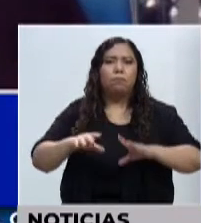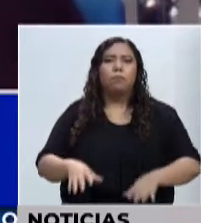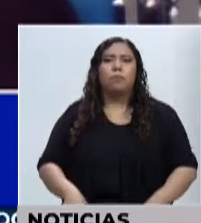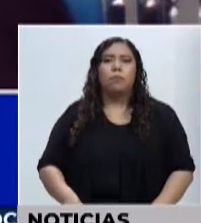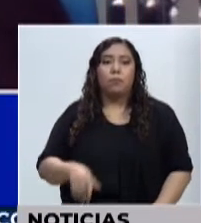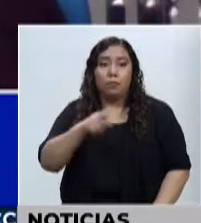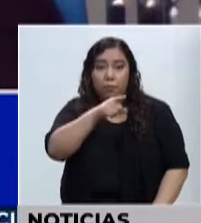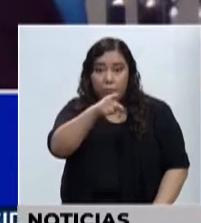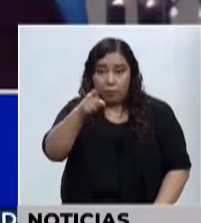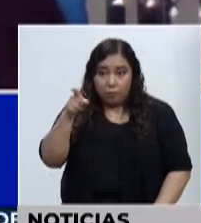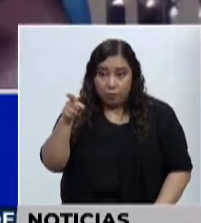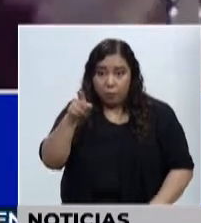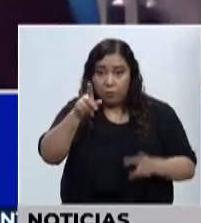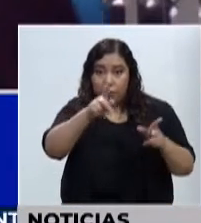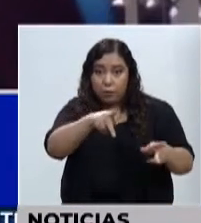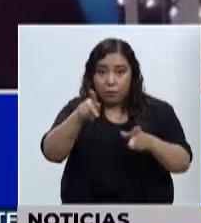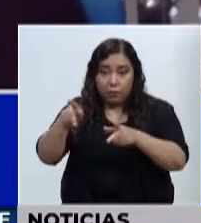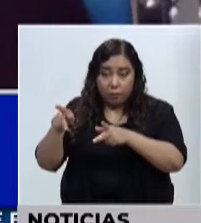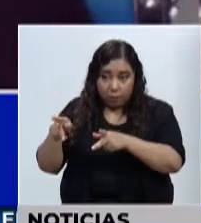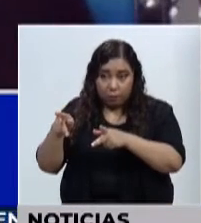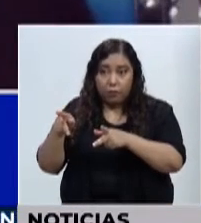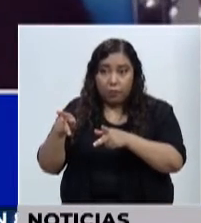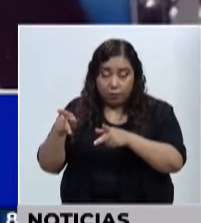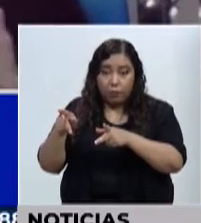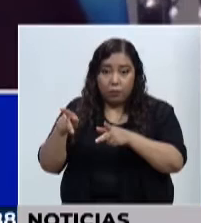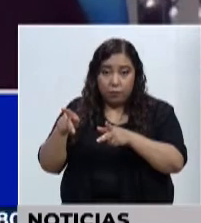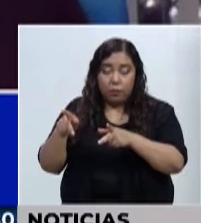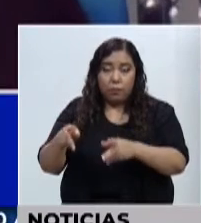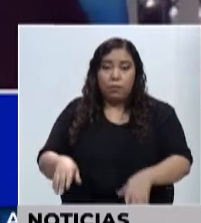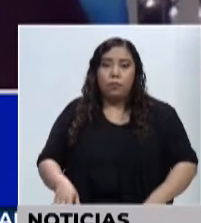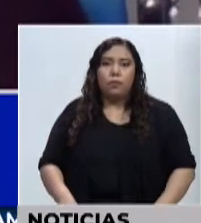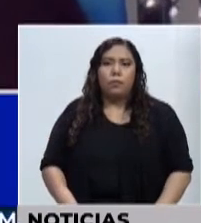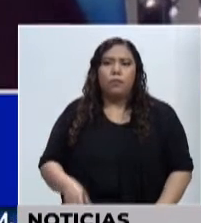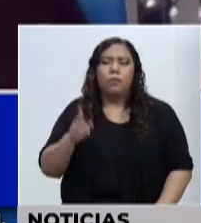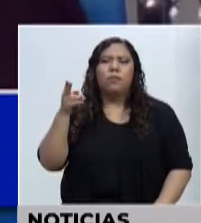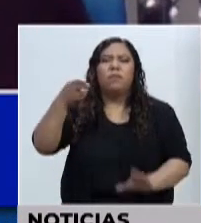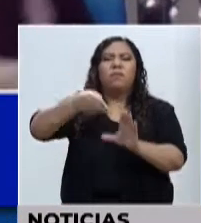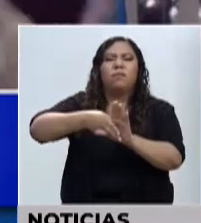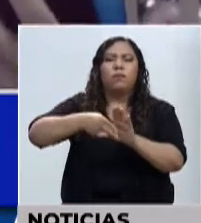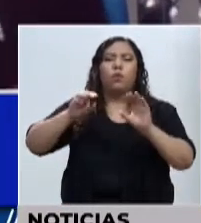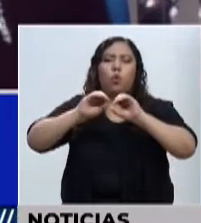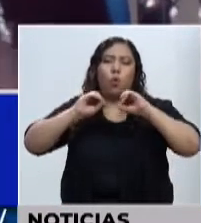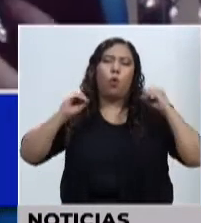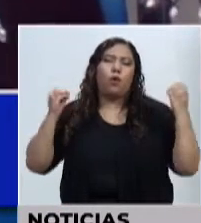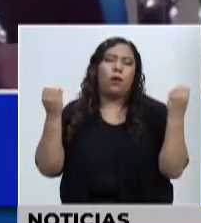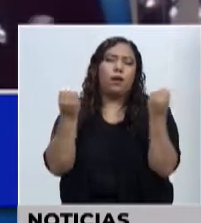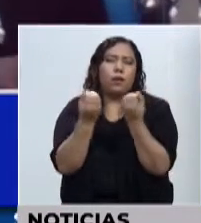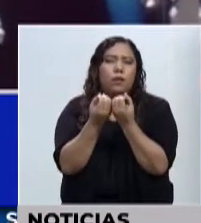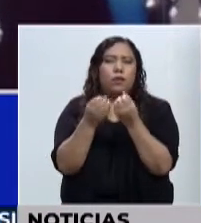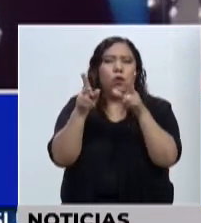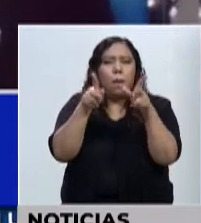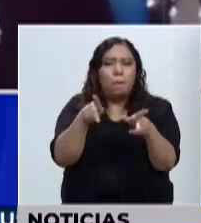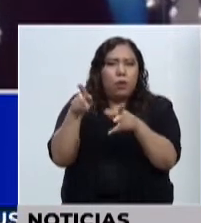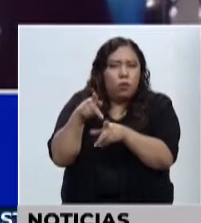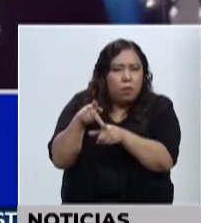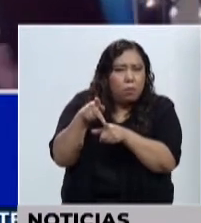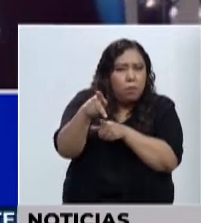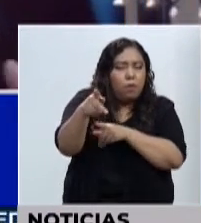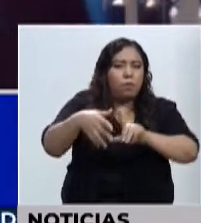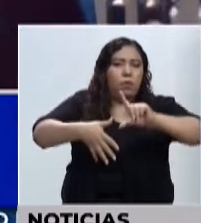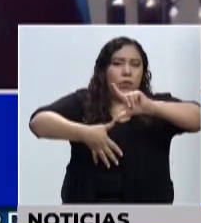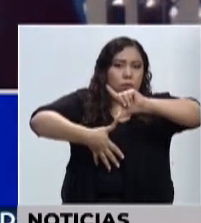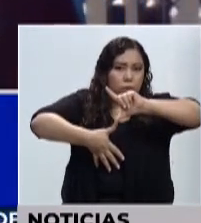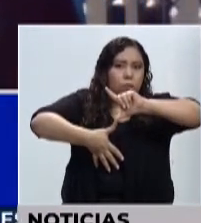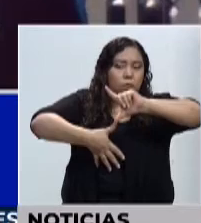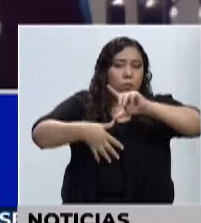formaran parte del COPLAT, que es una red de profesionales de Latinoamérica y donde se suben documentos que hacen los profesionales